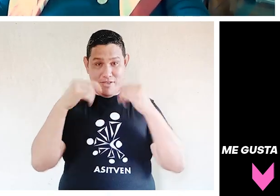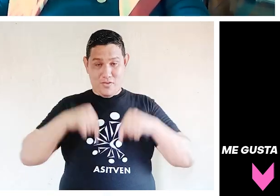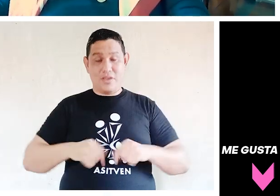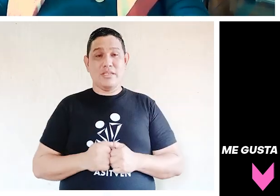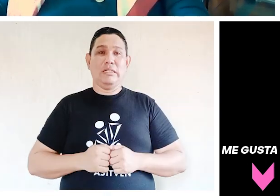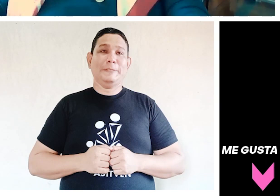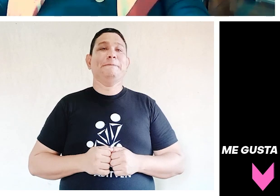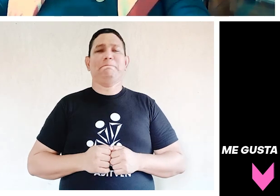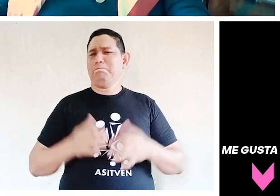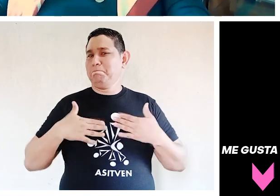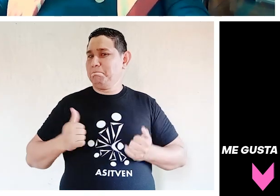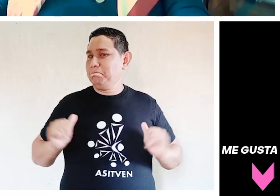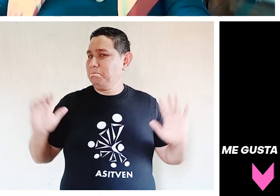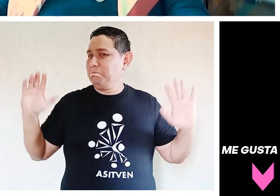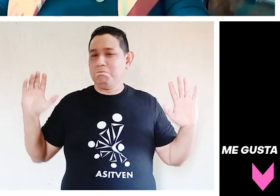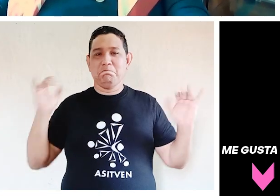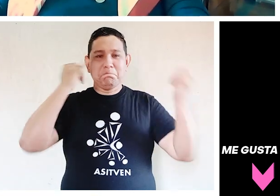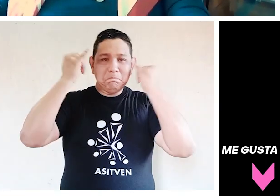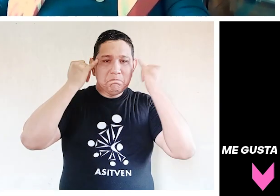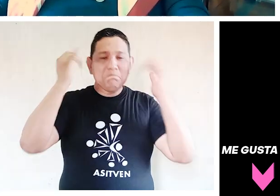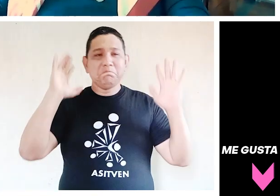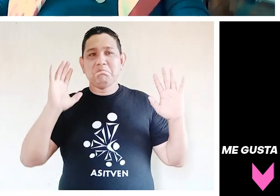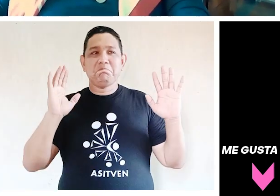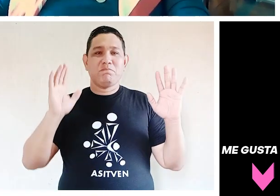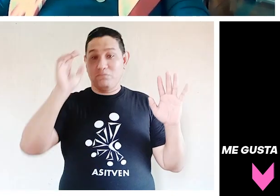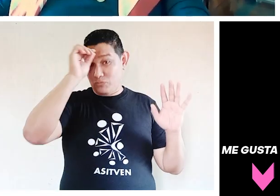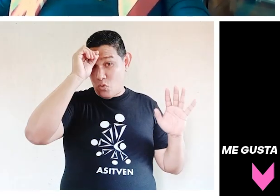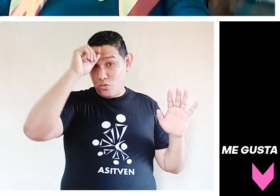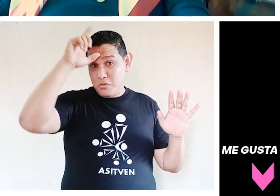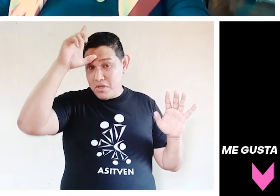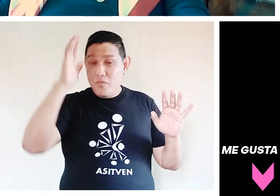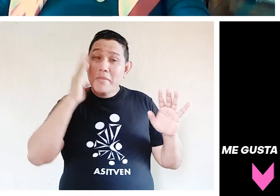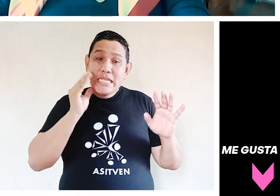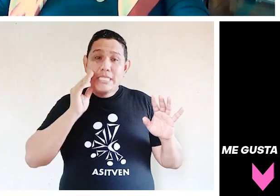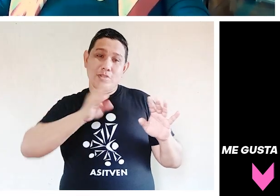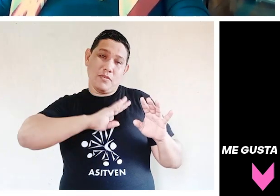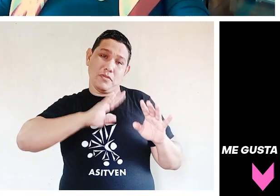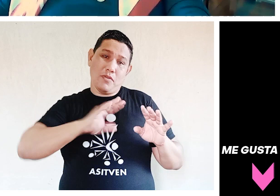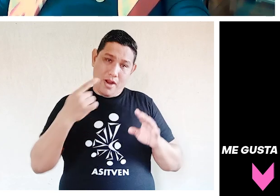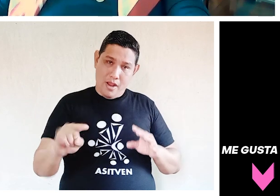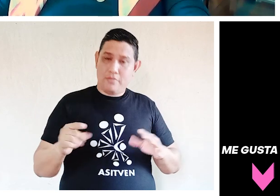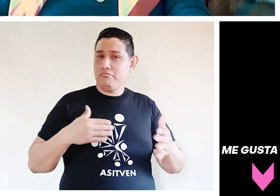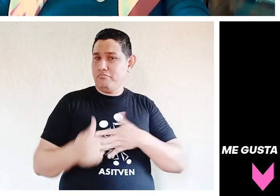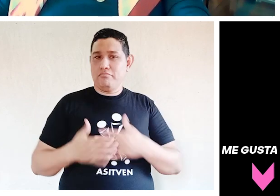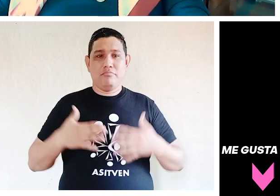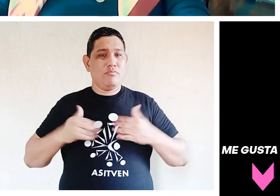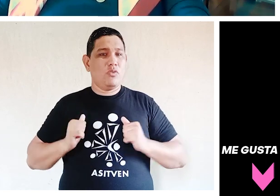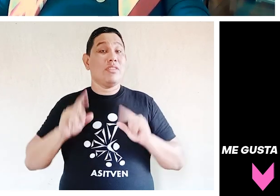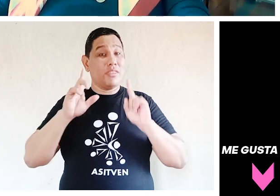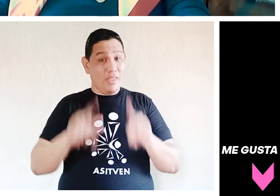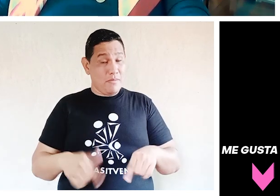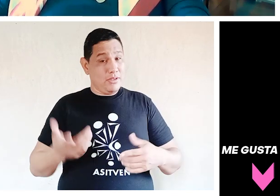cualquier idea, cualquier conocimiento, experiencia que nosotros tengamos. Y por otra parte,